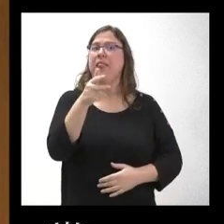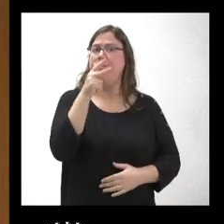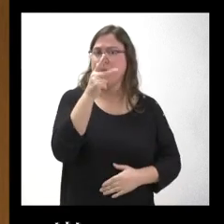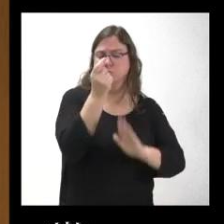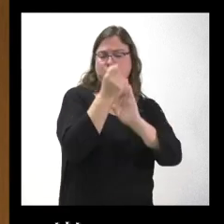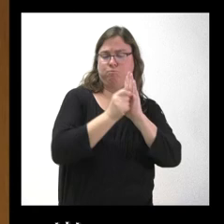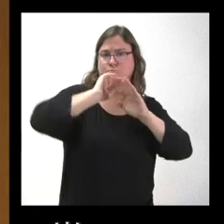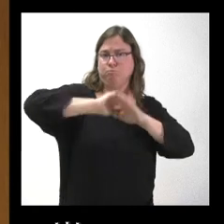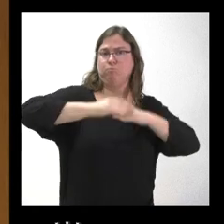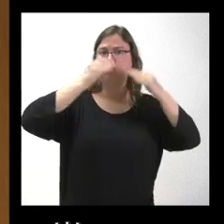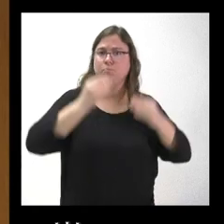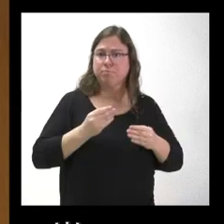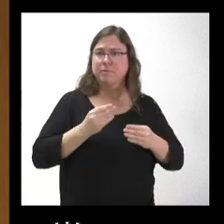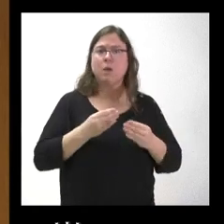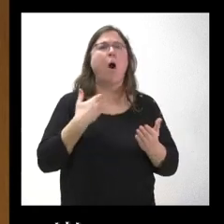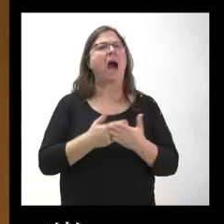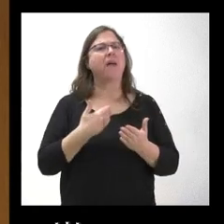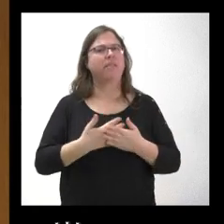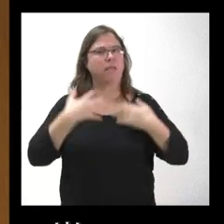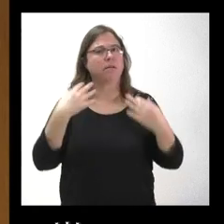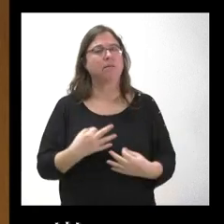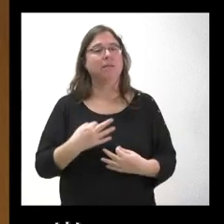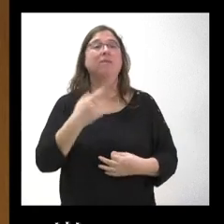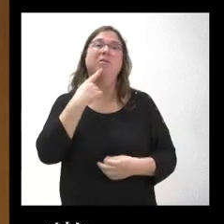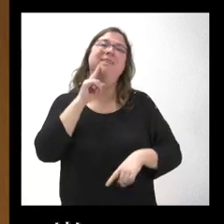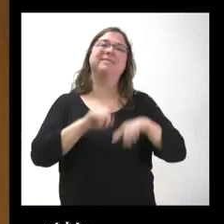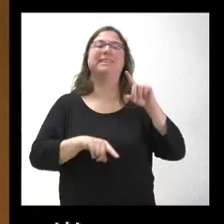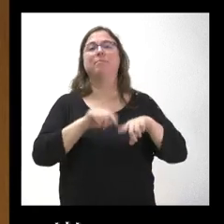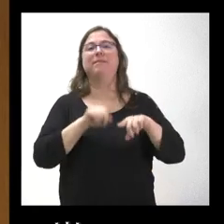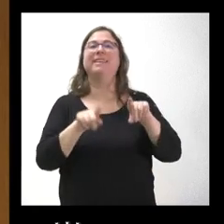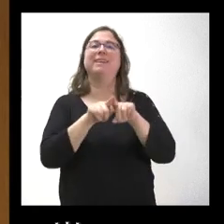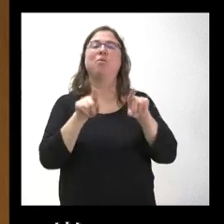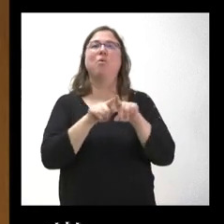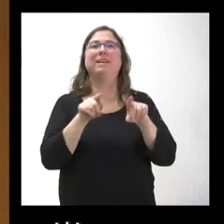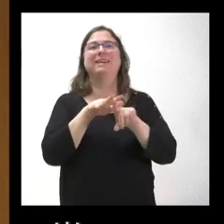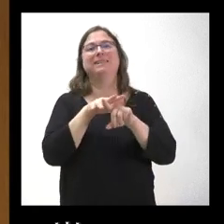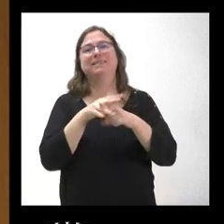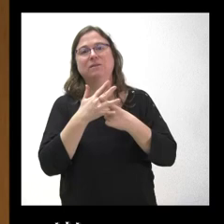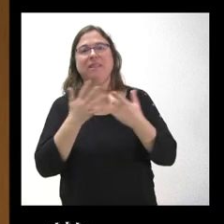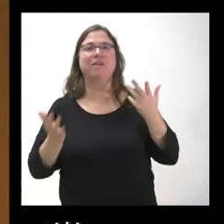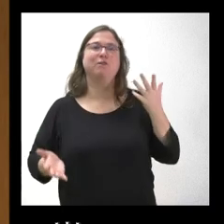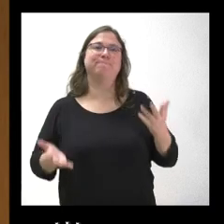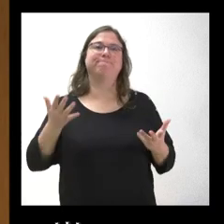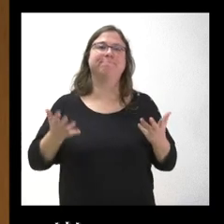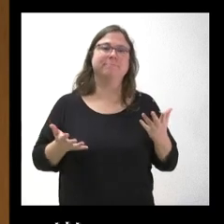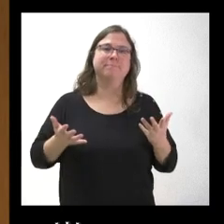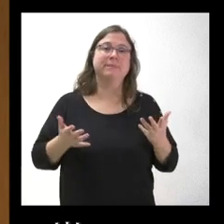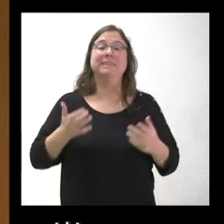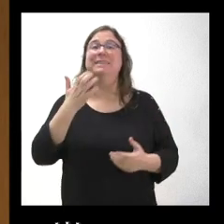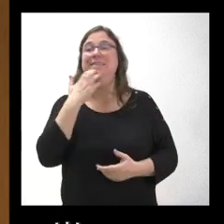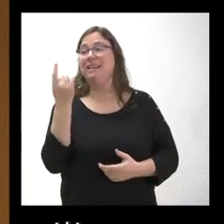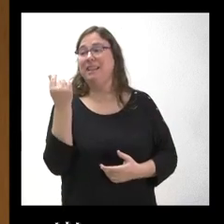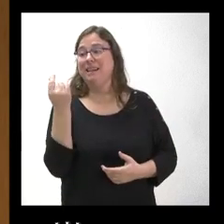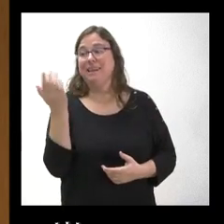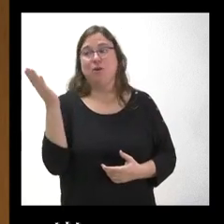ella, digamos, lo tenga garantizado. Es decir, que no se someta a esta situación de si no hay dinero